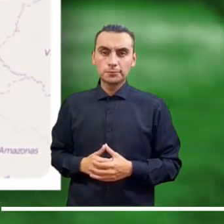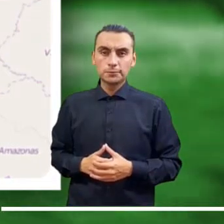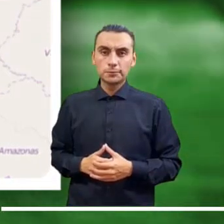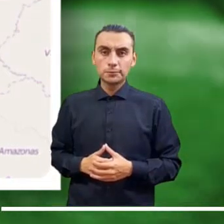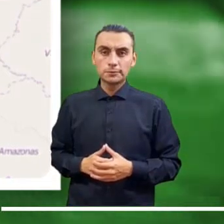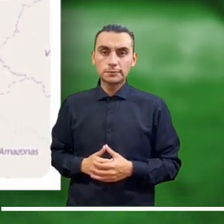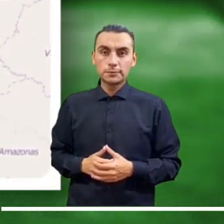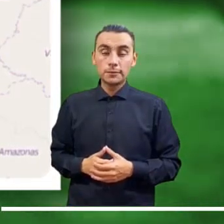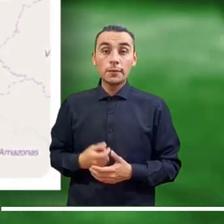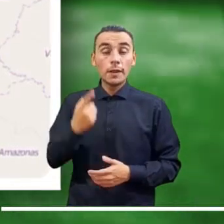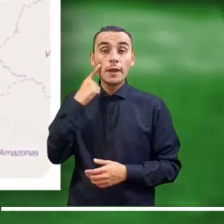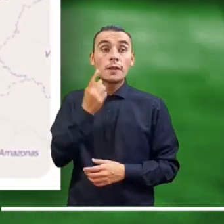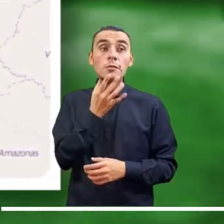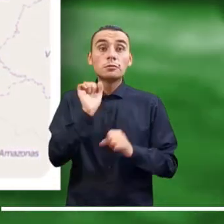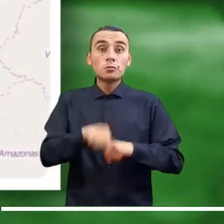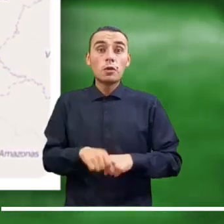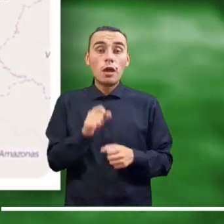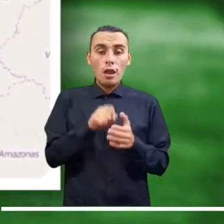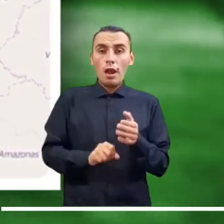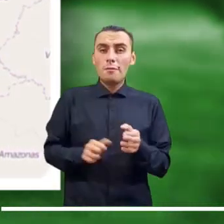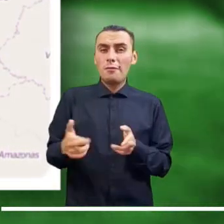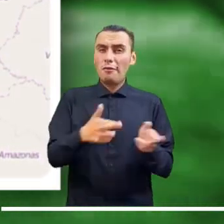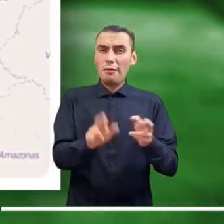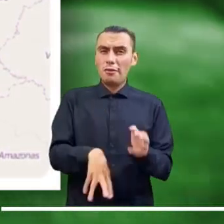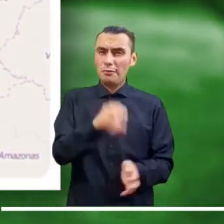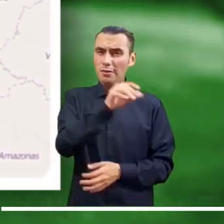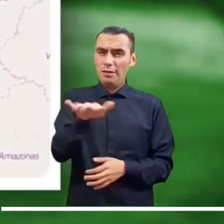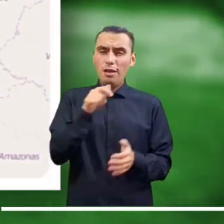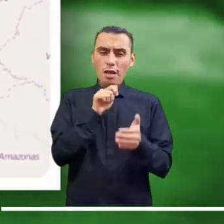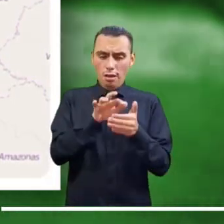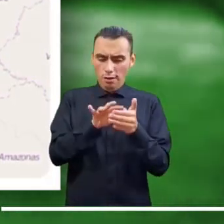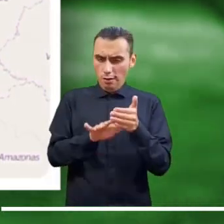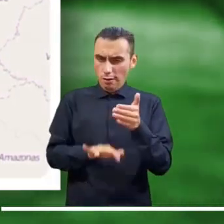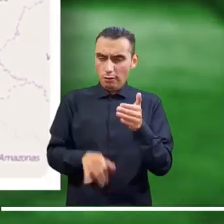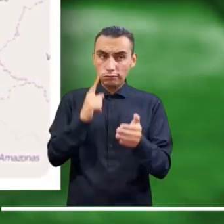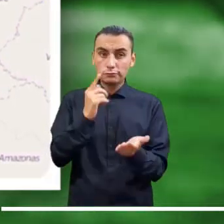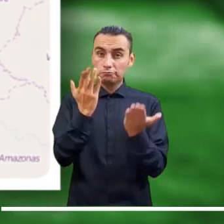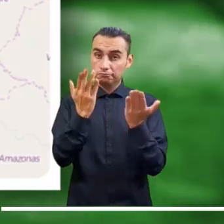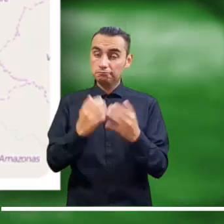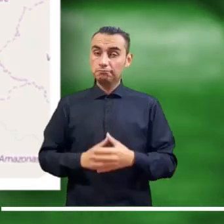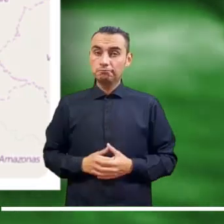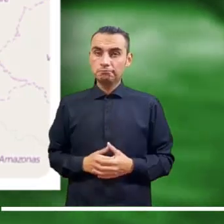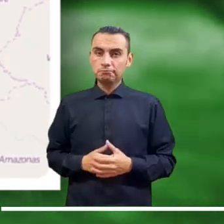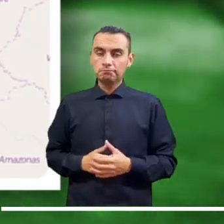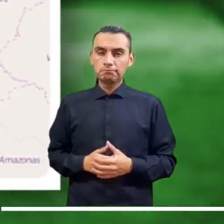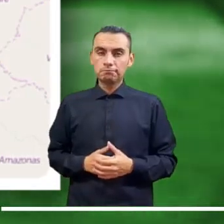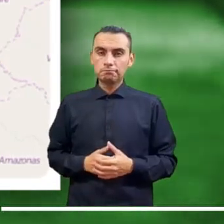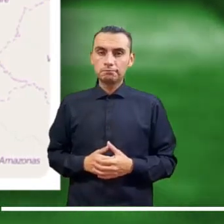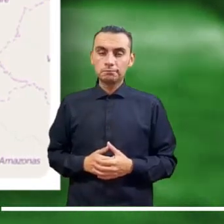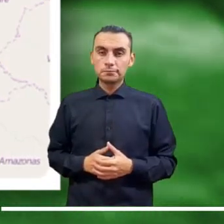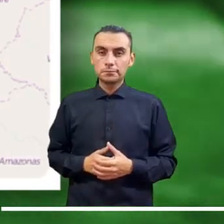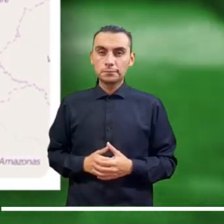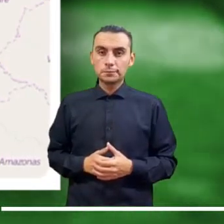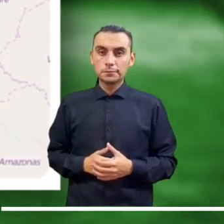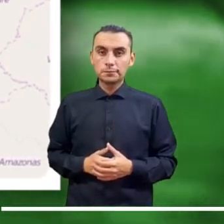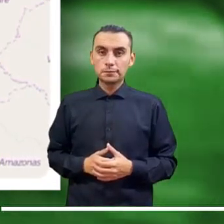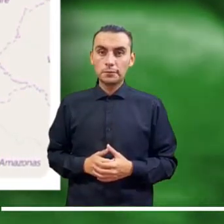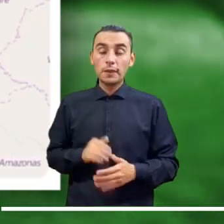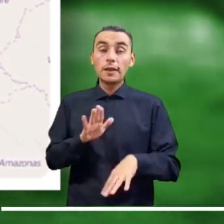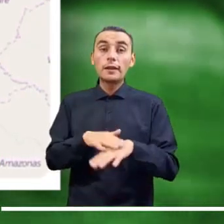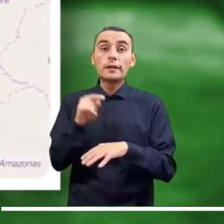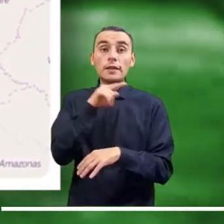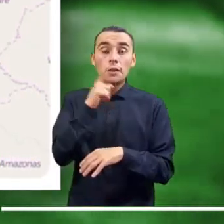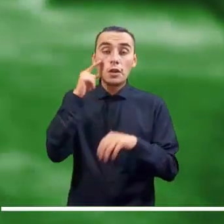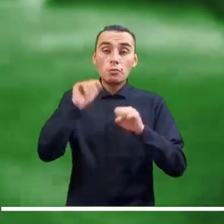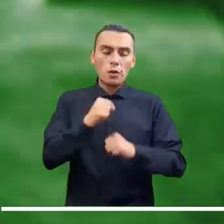Iscuandé y sus afluentes en Nariño, así como en el río Quinamayo y sus aportantes en Cauca. Atención a los niveles